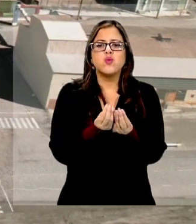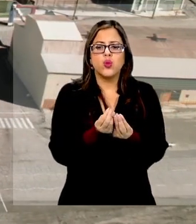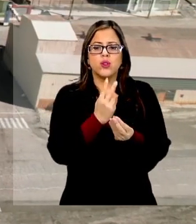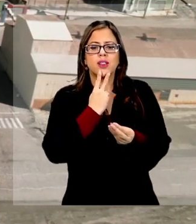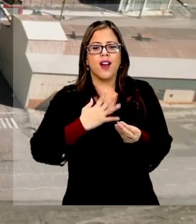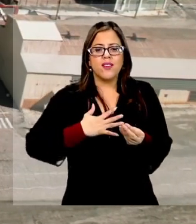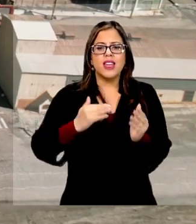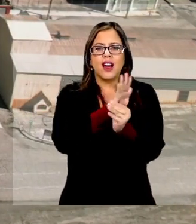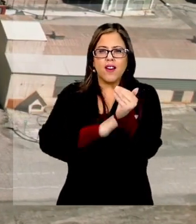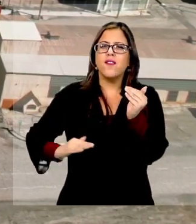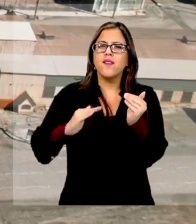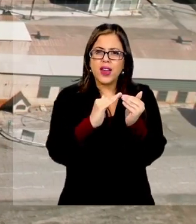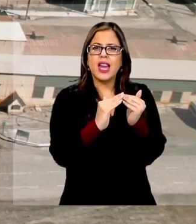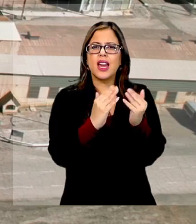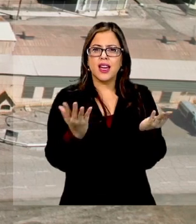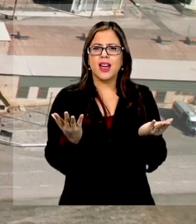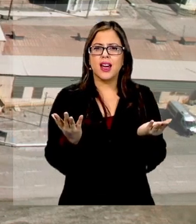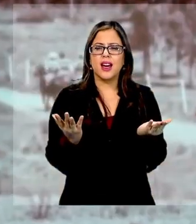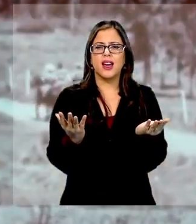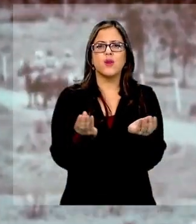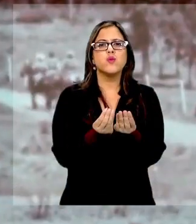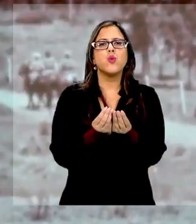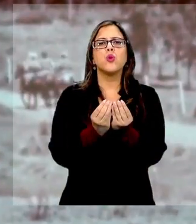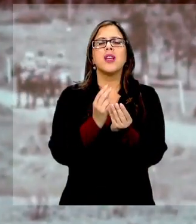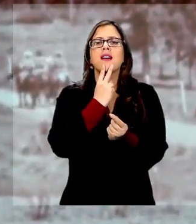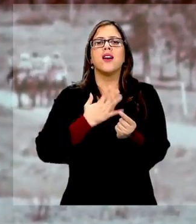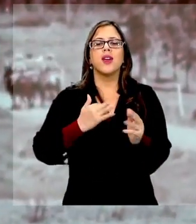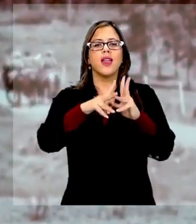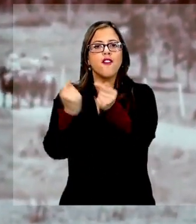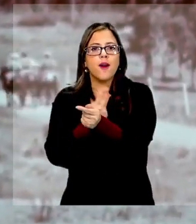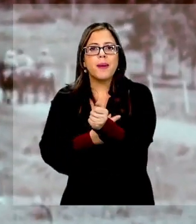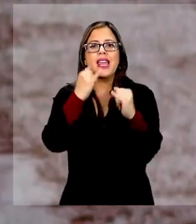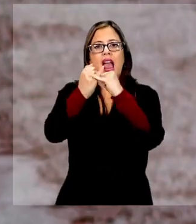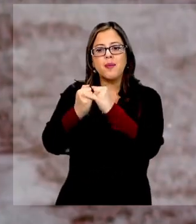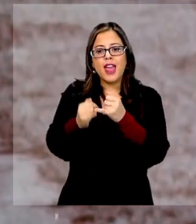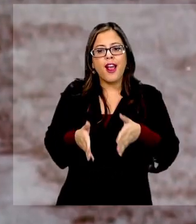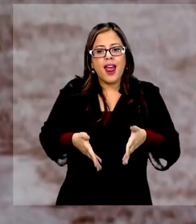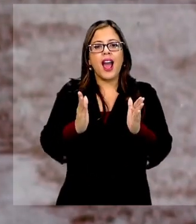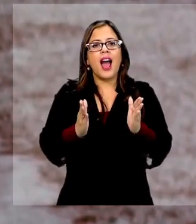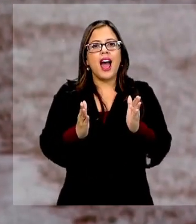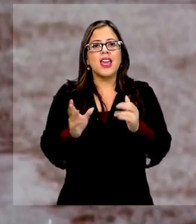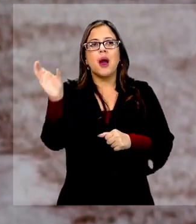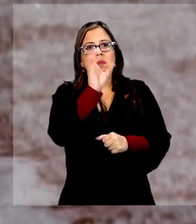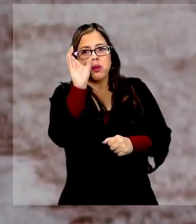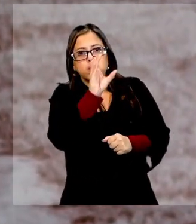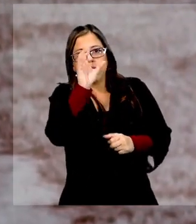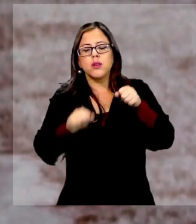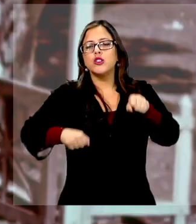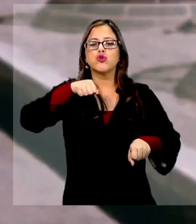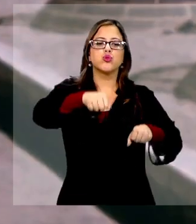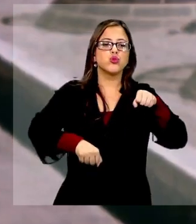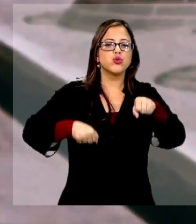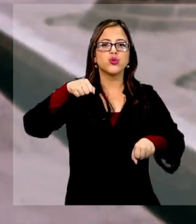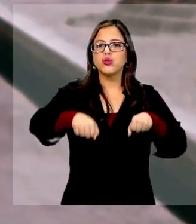vida de barrios, de poblaciones, mucha vida de familia, de amigos en la calle, de excursiones, de andar